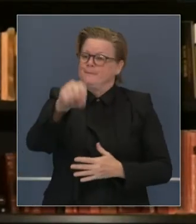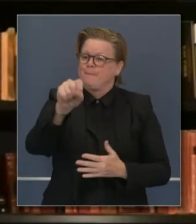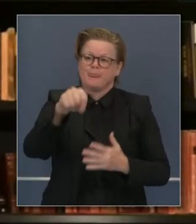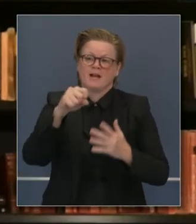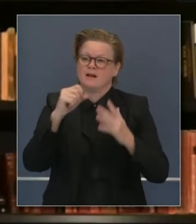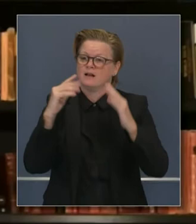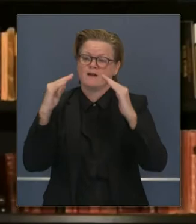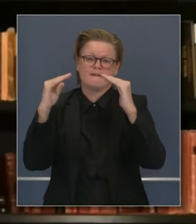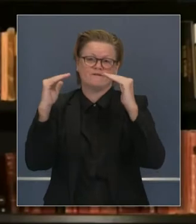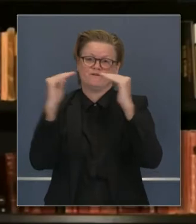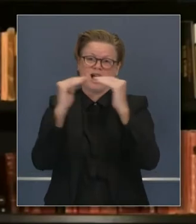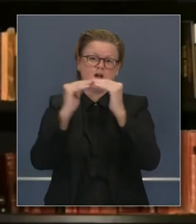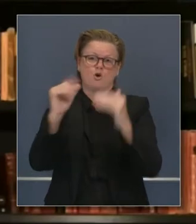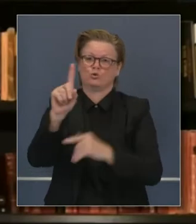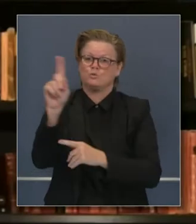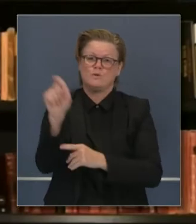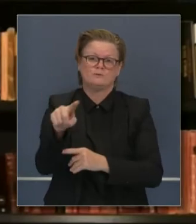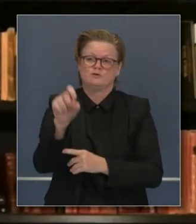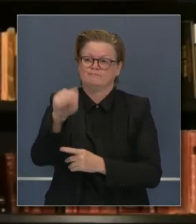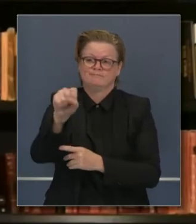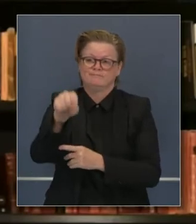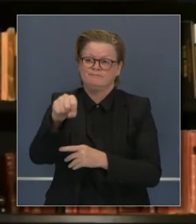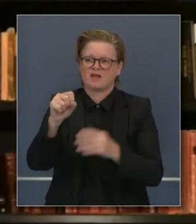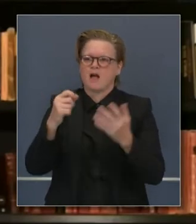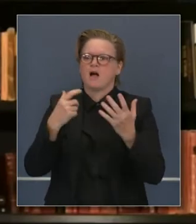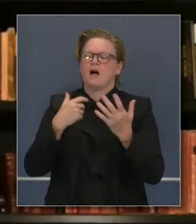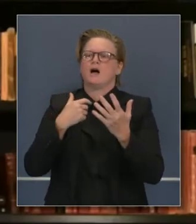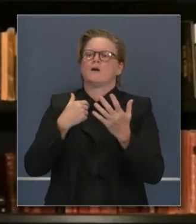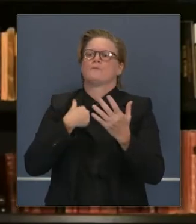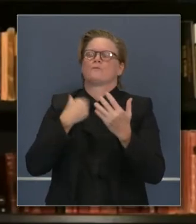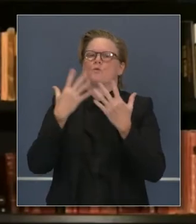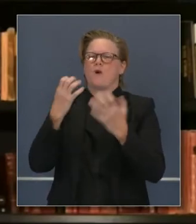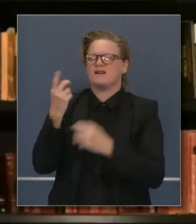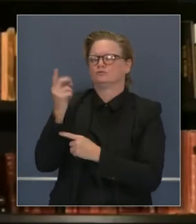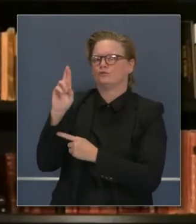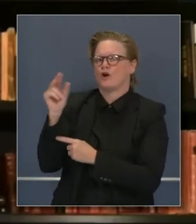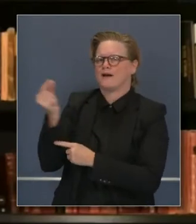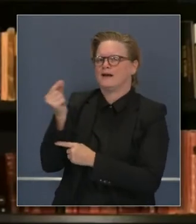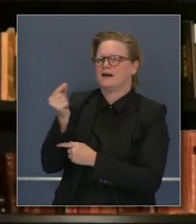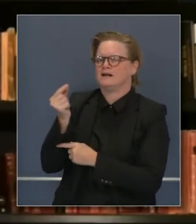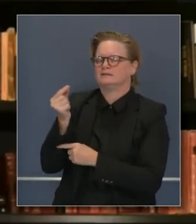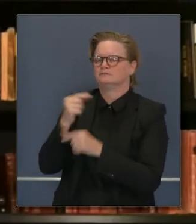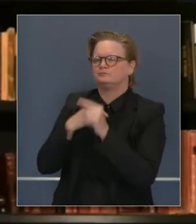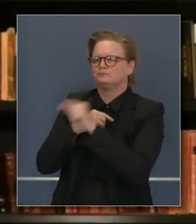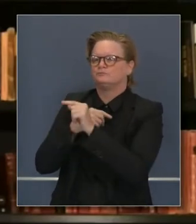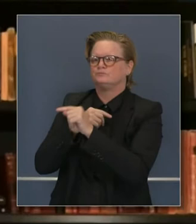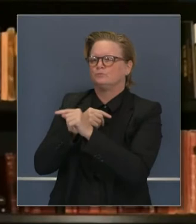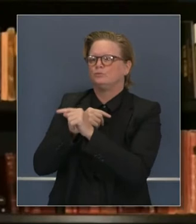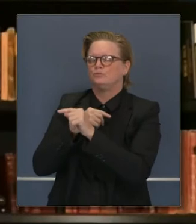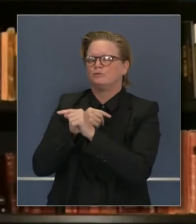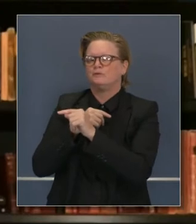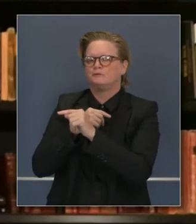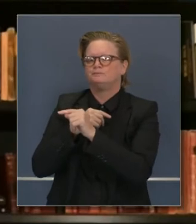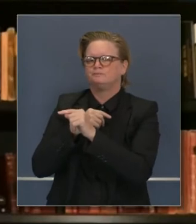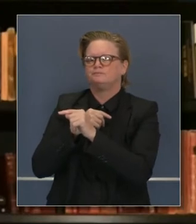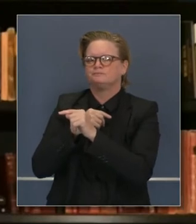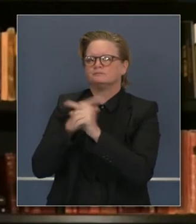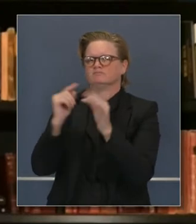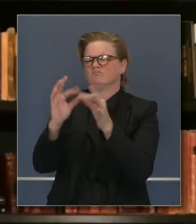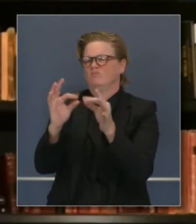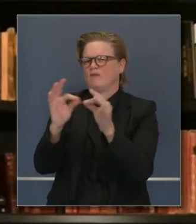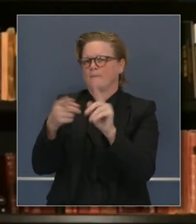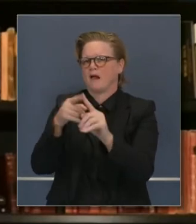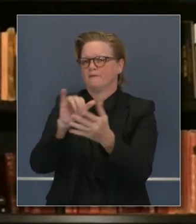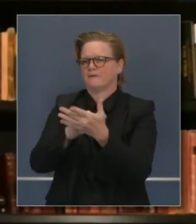aprecio. El doctor Galley podrá hablar más a fondo acerca de esto, porque es fundamental respecto al trabajo que hemos hecho con funcionarios de salubridad, con comités